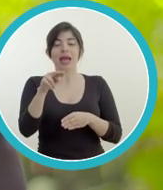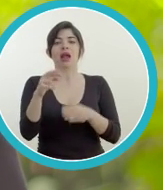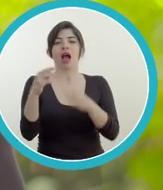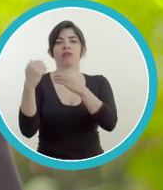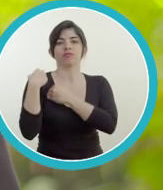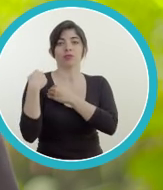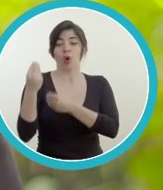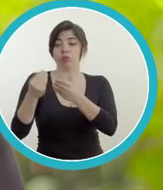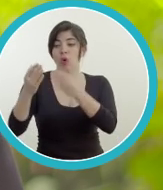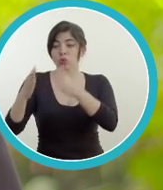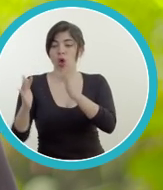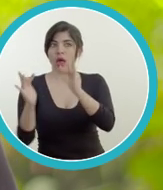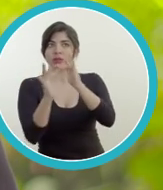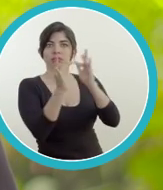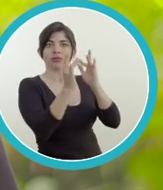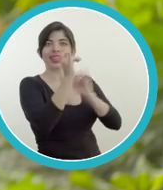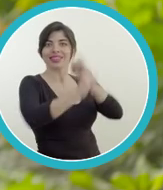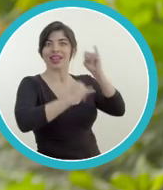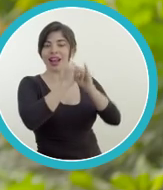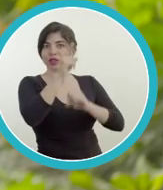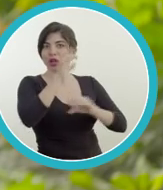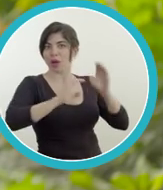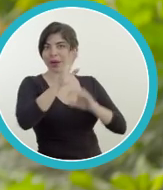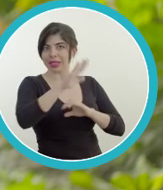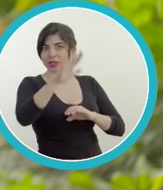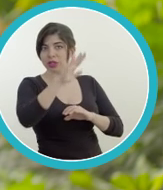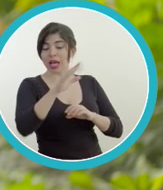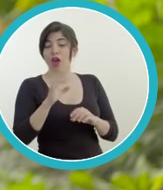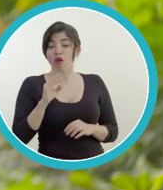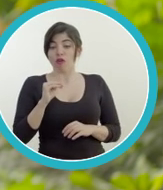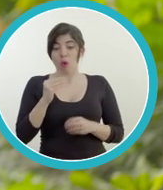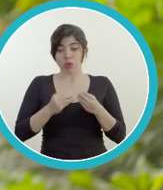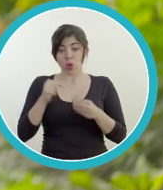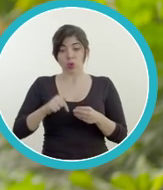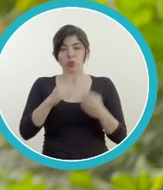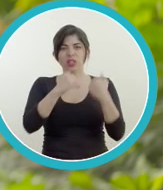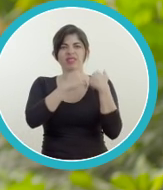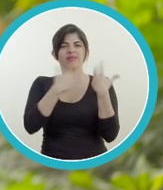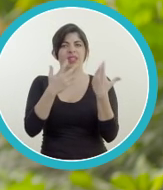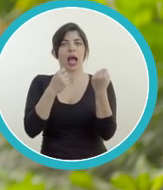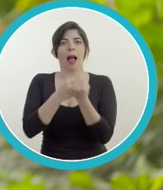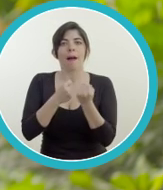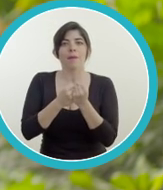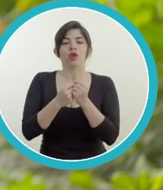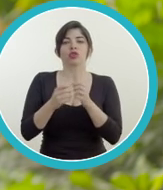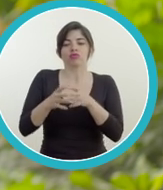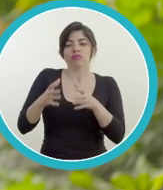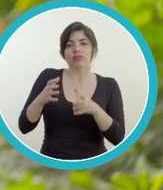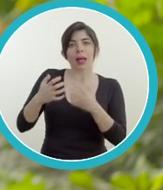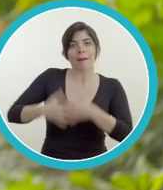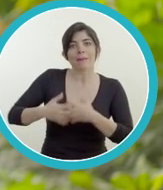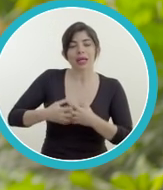El INAH aporta la capacitación. Procomer vincula a los productores con los mercados internacionales. Y